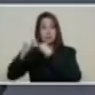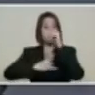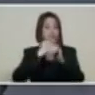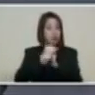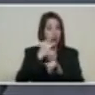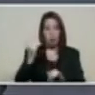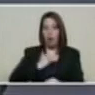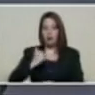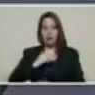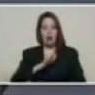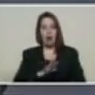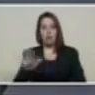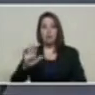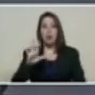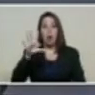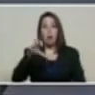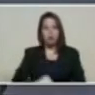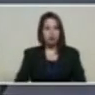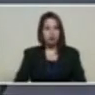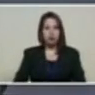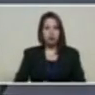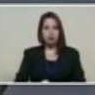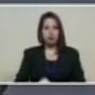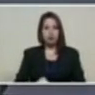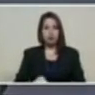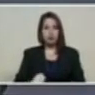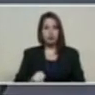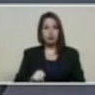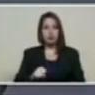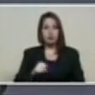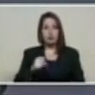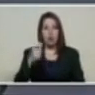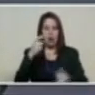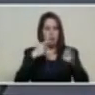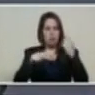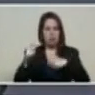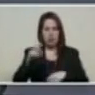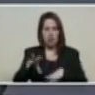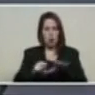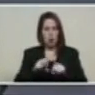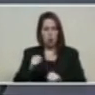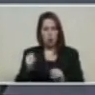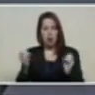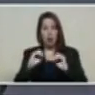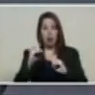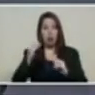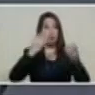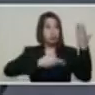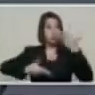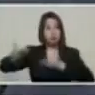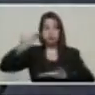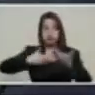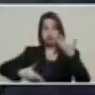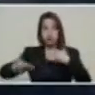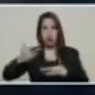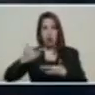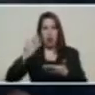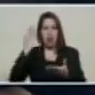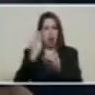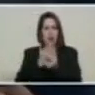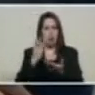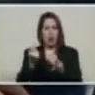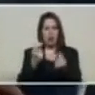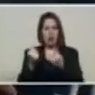la compra por medio de la tesorería de criptoactivos de Venezuela y su envío a la Gualet constituye lo que se